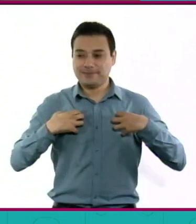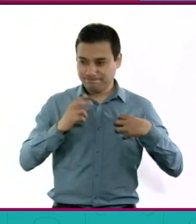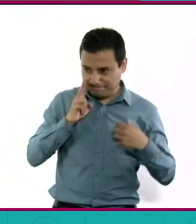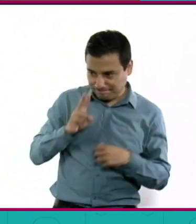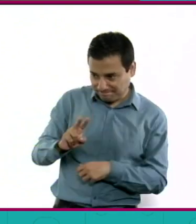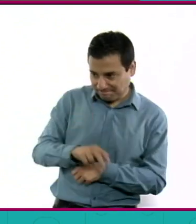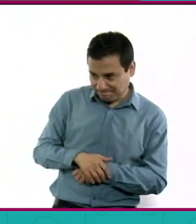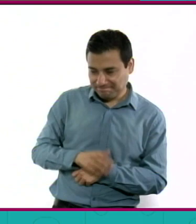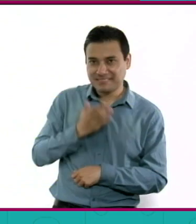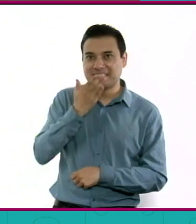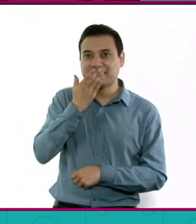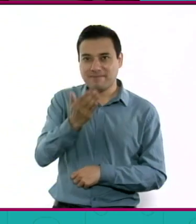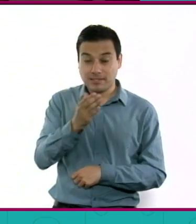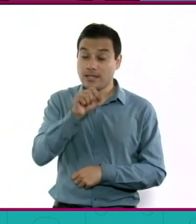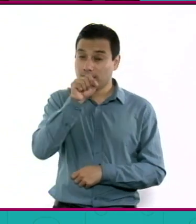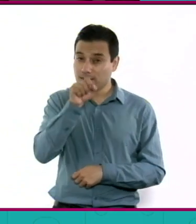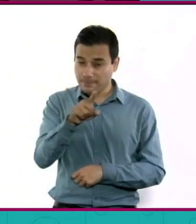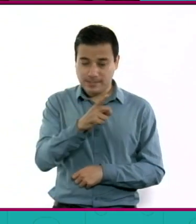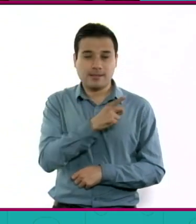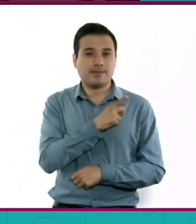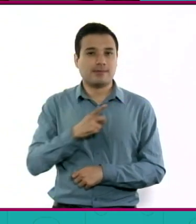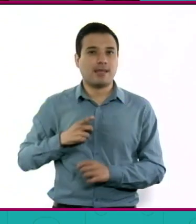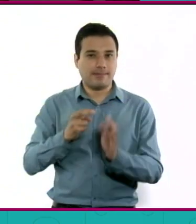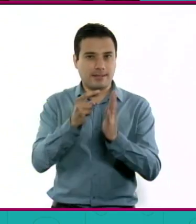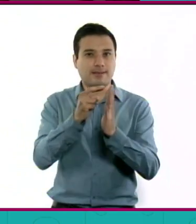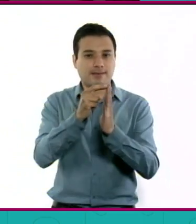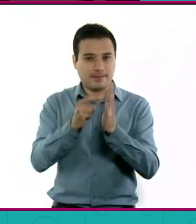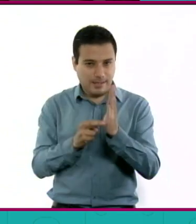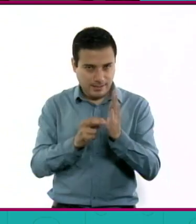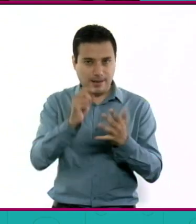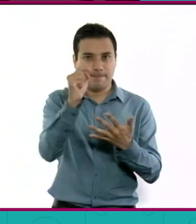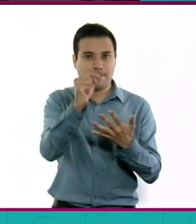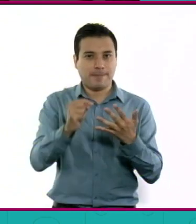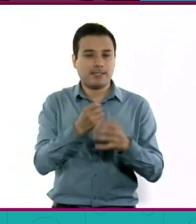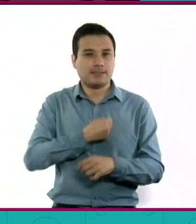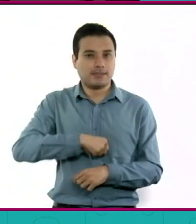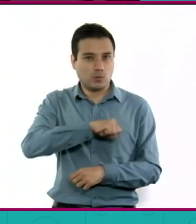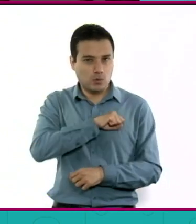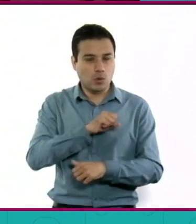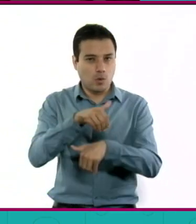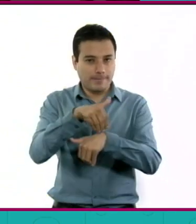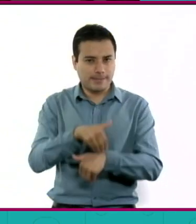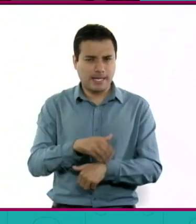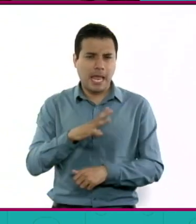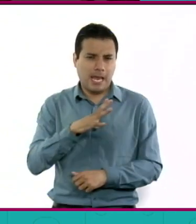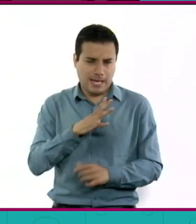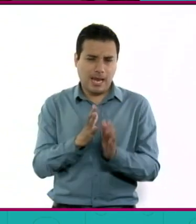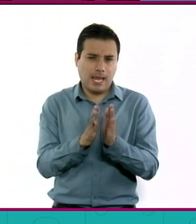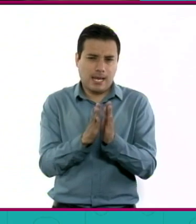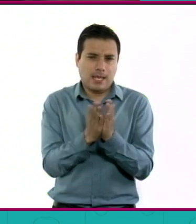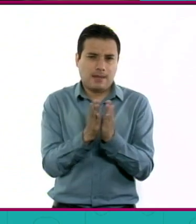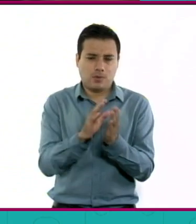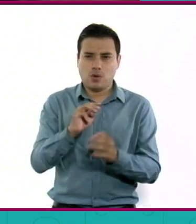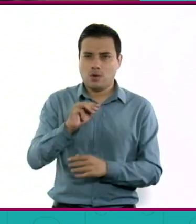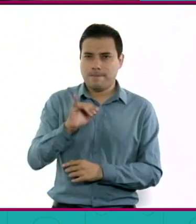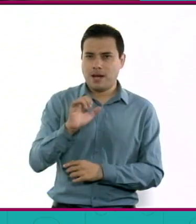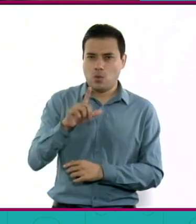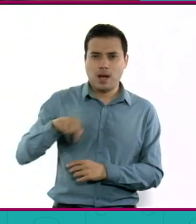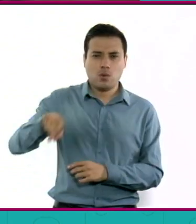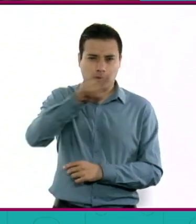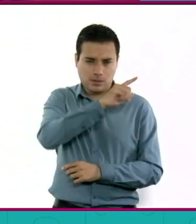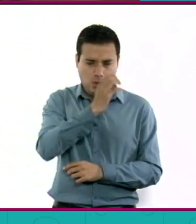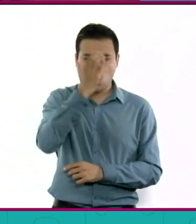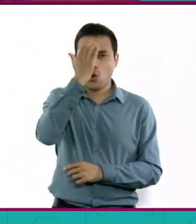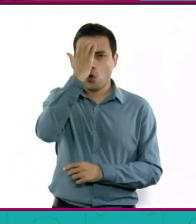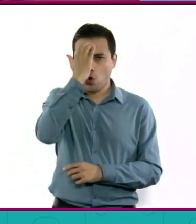medidas, hay que tomar medidas para que sea un regreso seguro. Hay un manual como ya les platicamos que ustedes ya conocen,